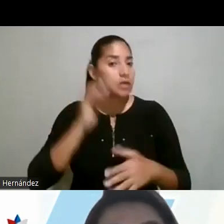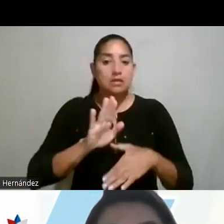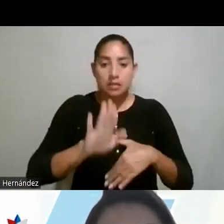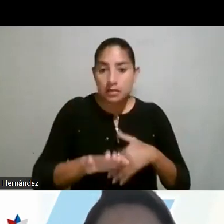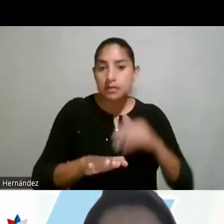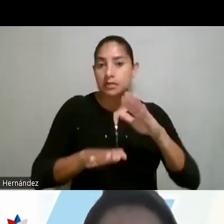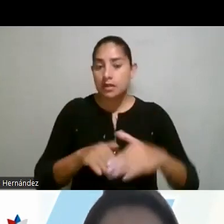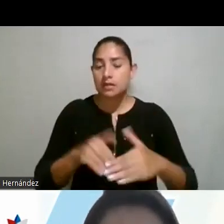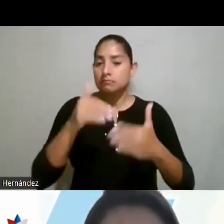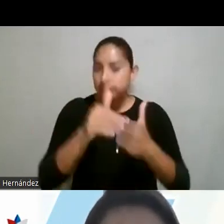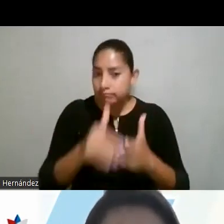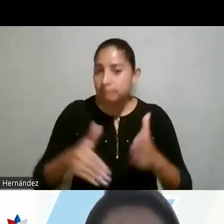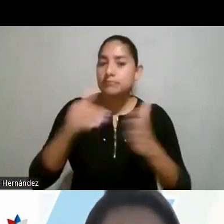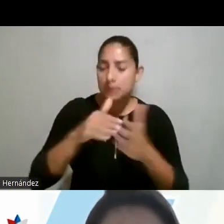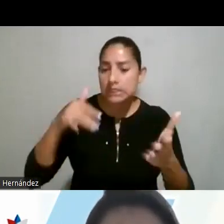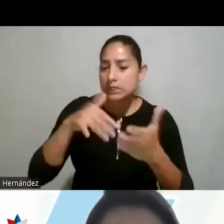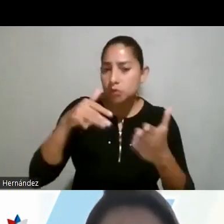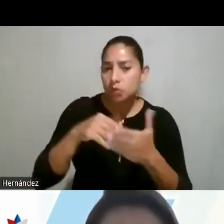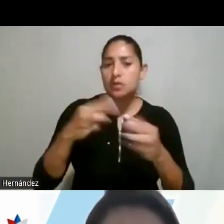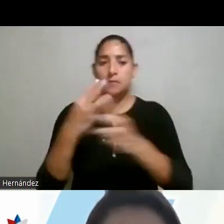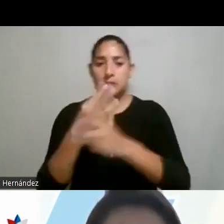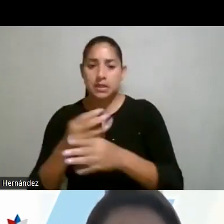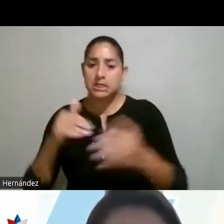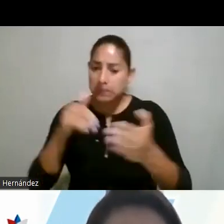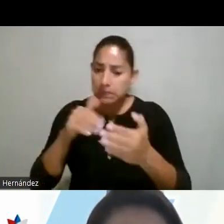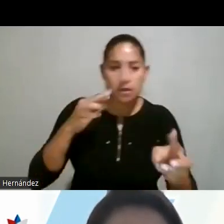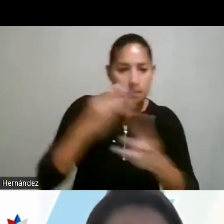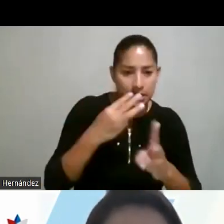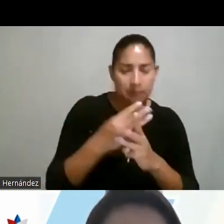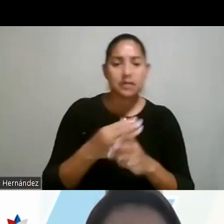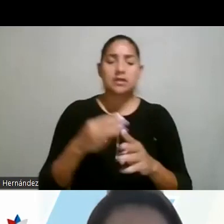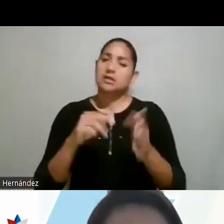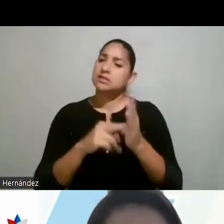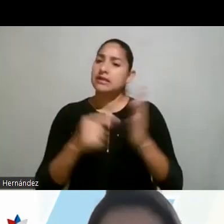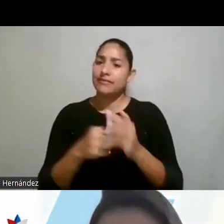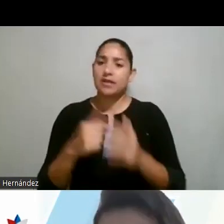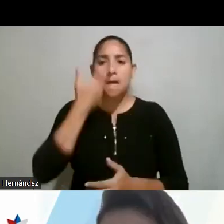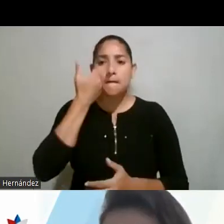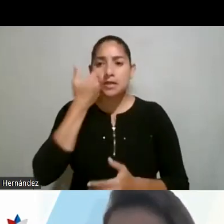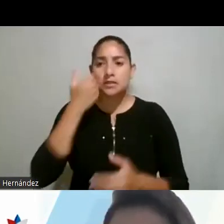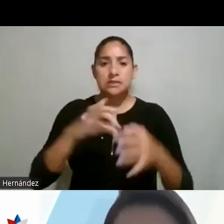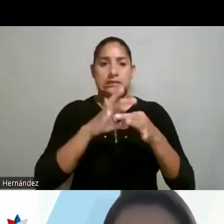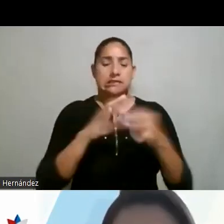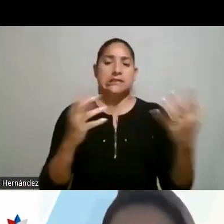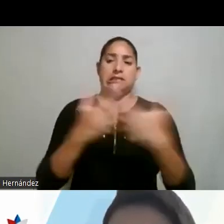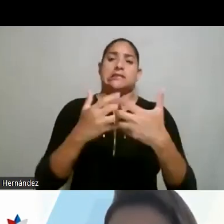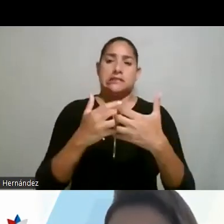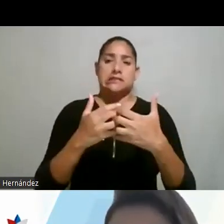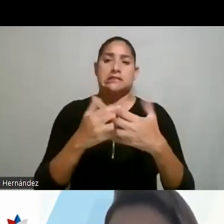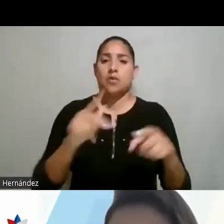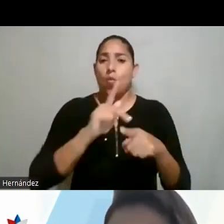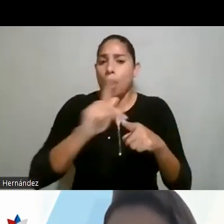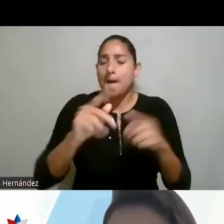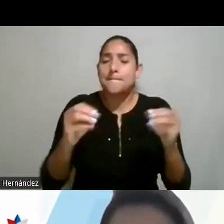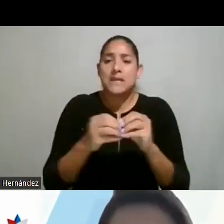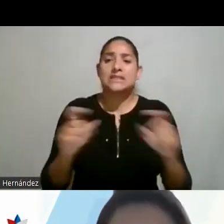de manera consistente a estudiar matemática, entonces matemática es la forma más compleja, la carrera de matemática pura es la forma más